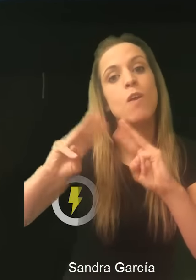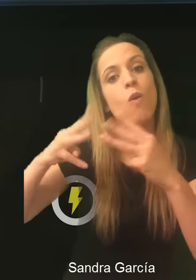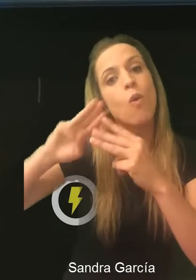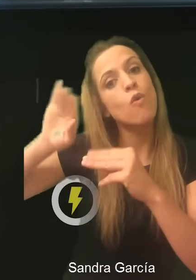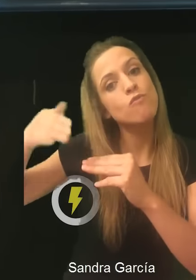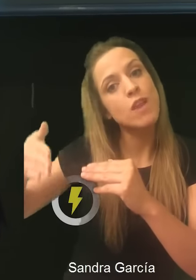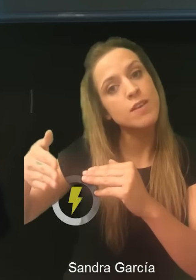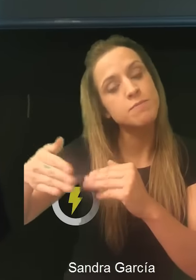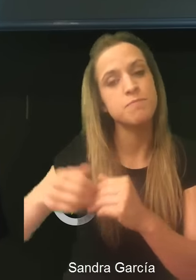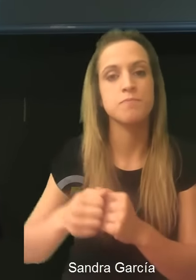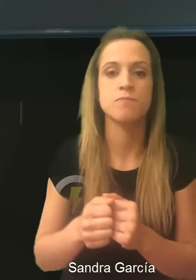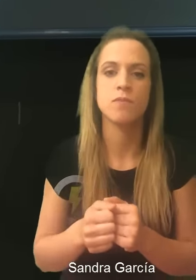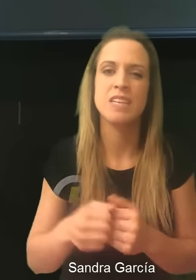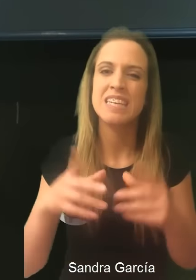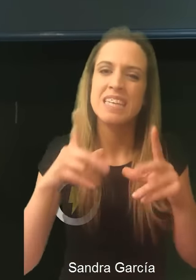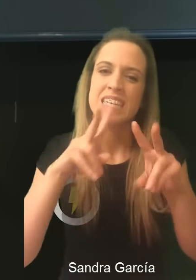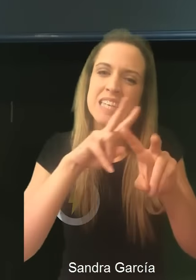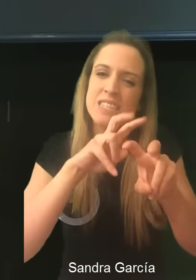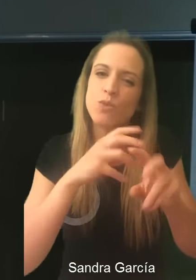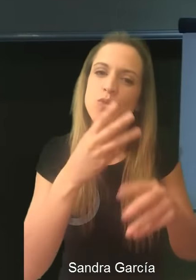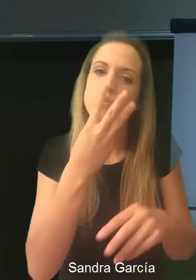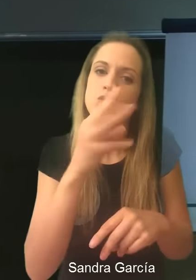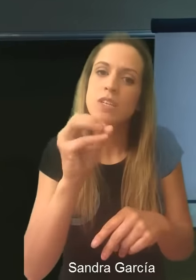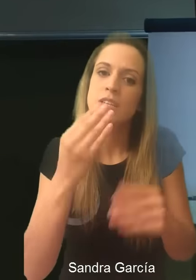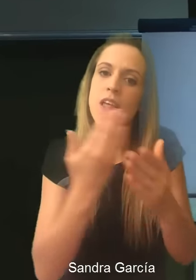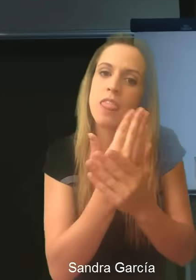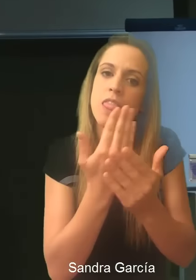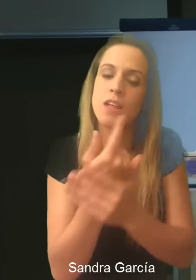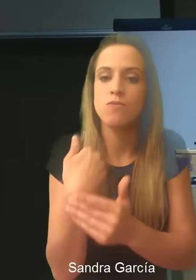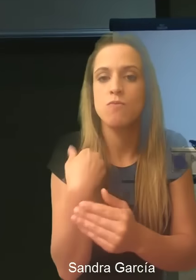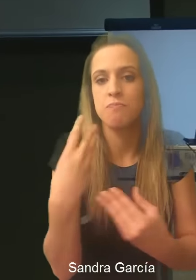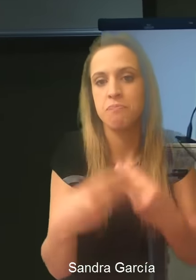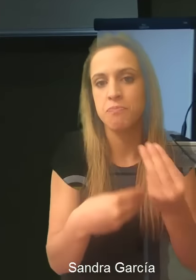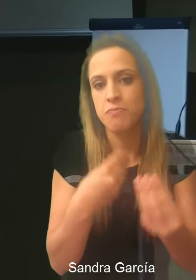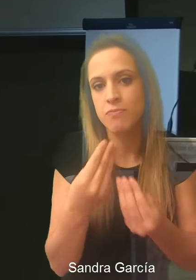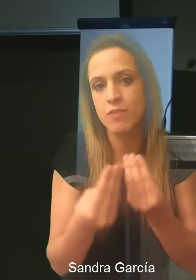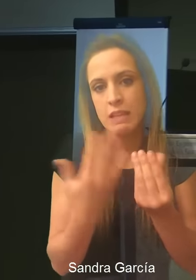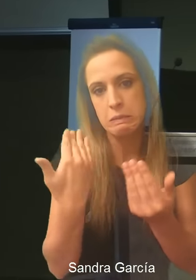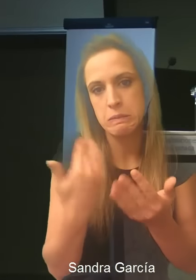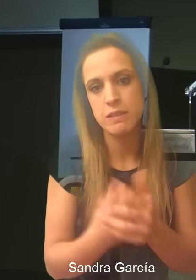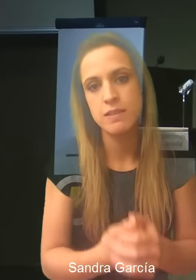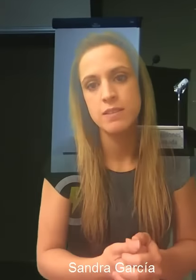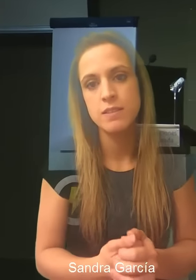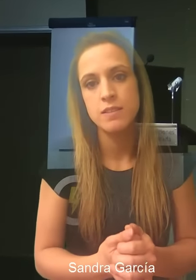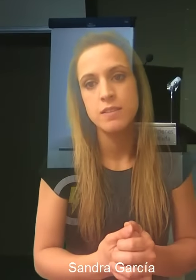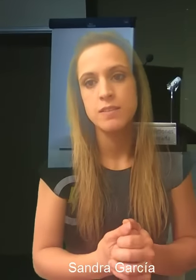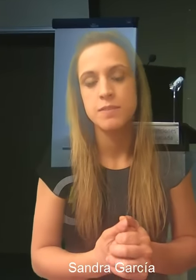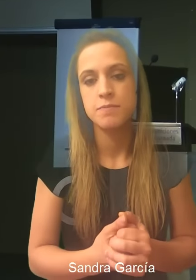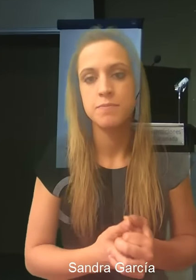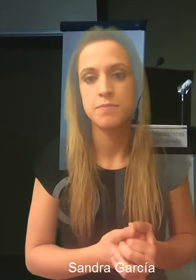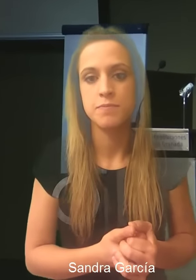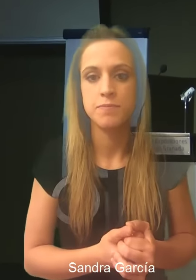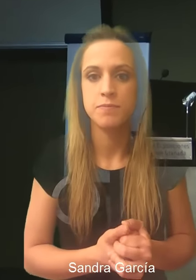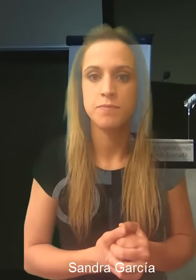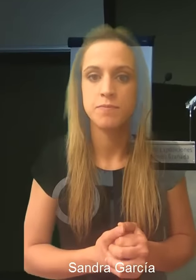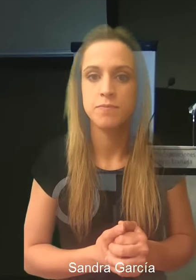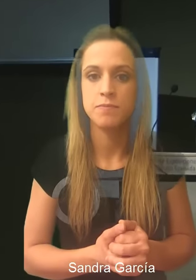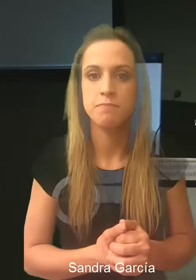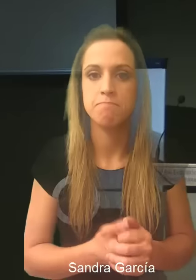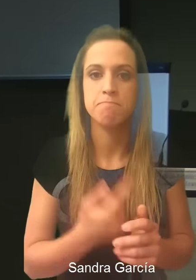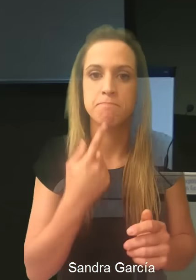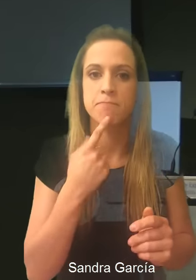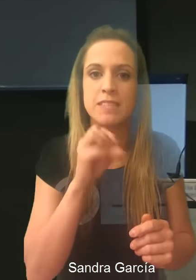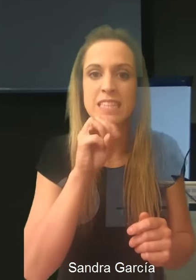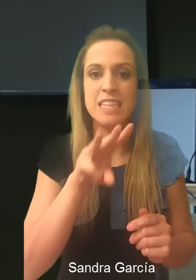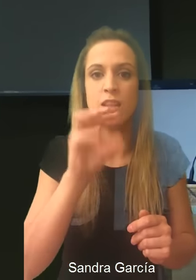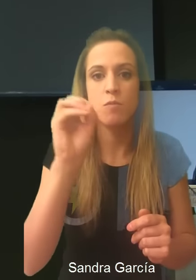¿no? Un estudio de 30 días que hice y los quesos marcan dónde ha facturado Homo Electra y por qué parte. Me